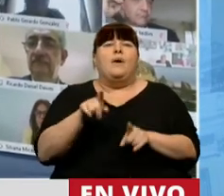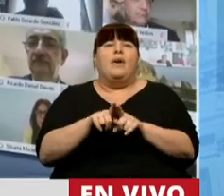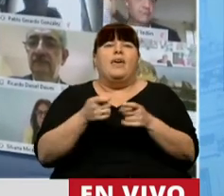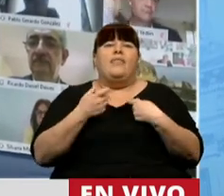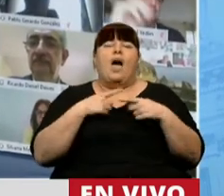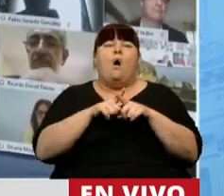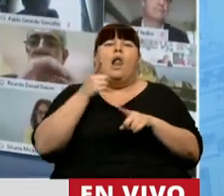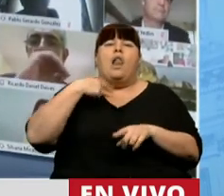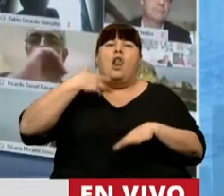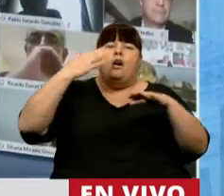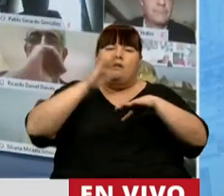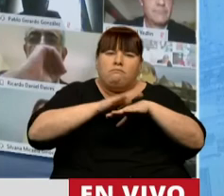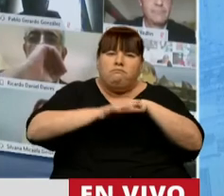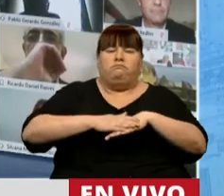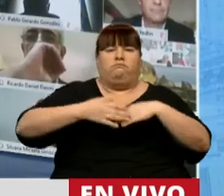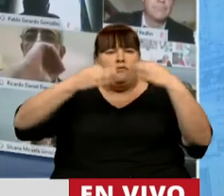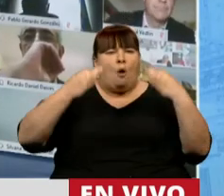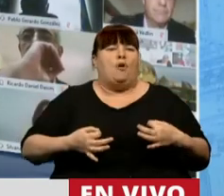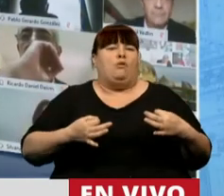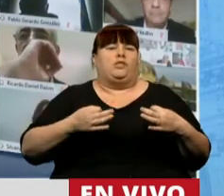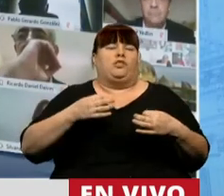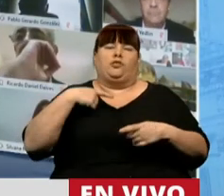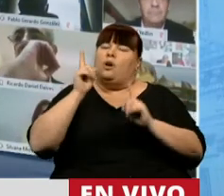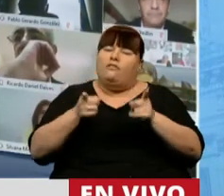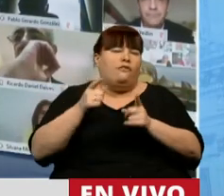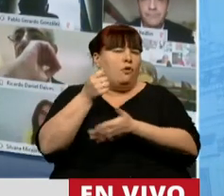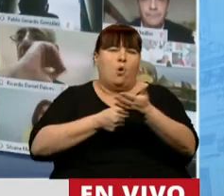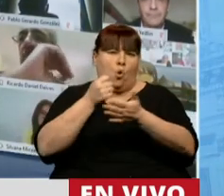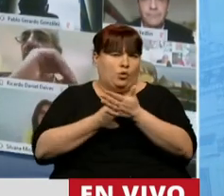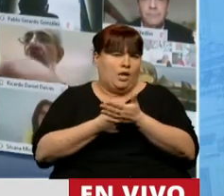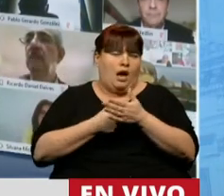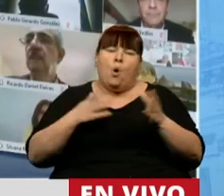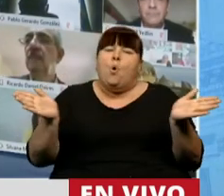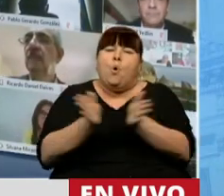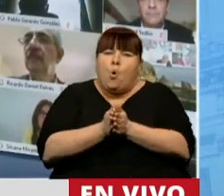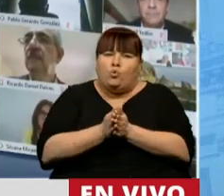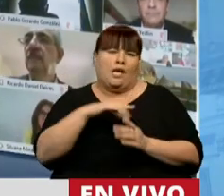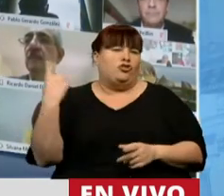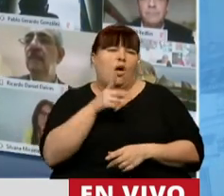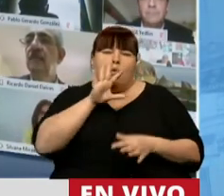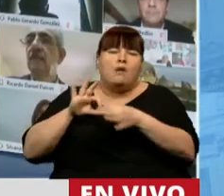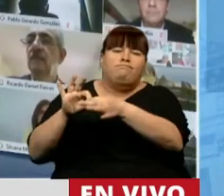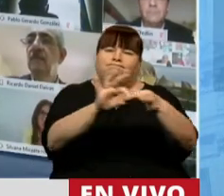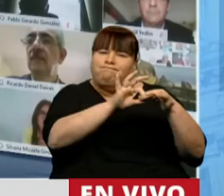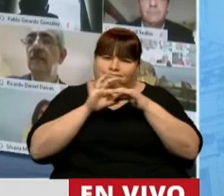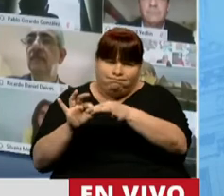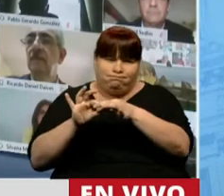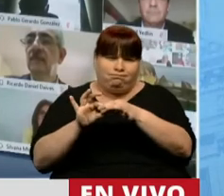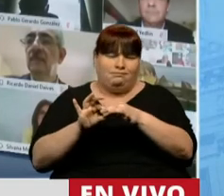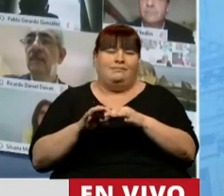el compromiso, la responsabilidad de seguir luchando mano a mano entre nosotras todas unidas,